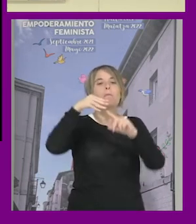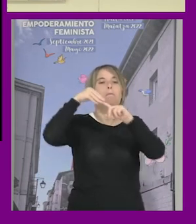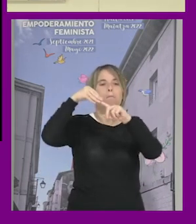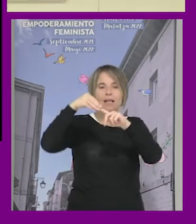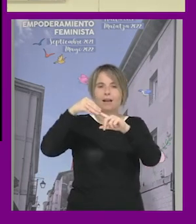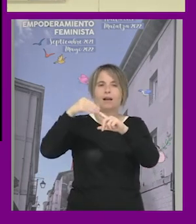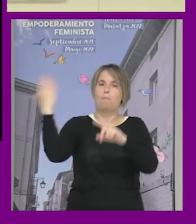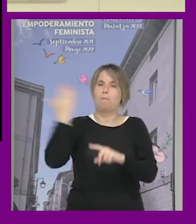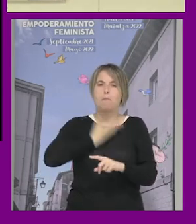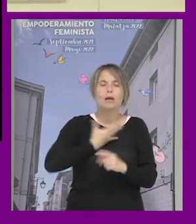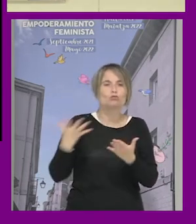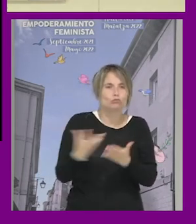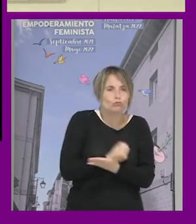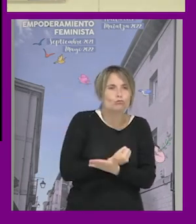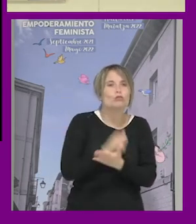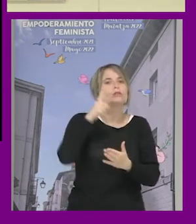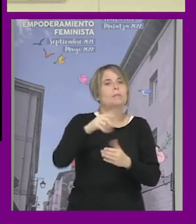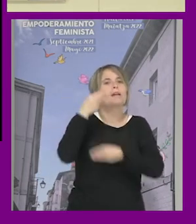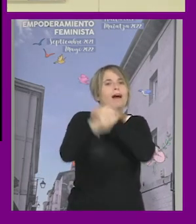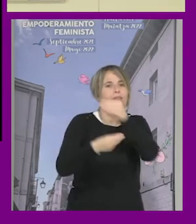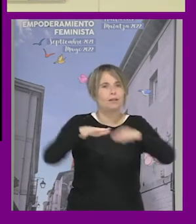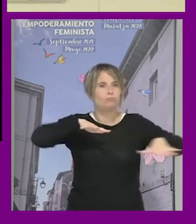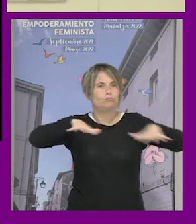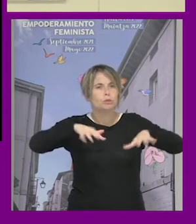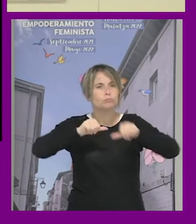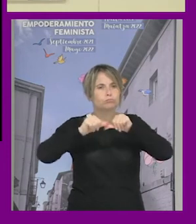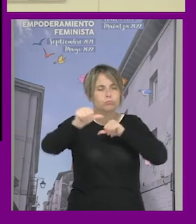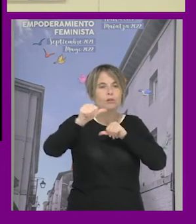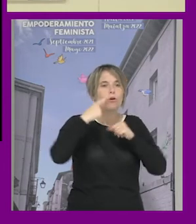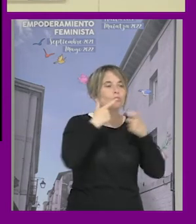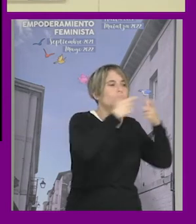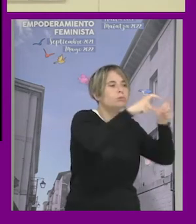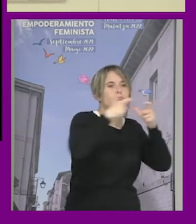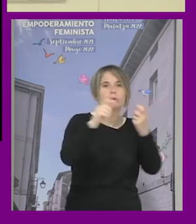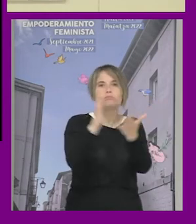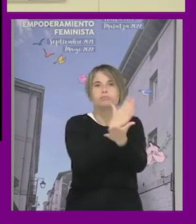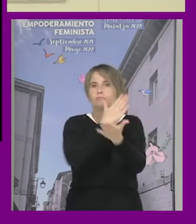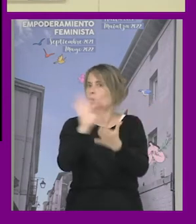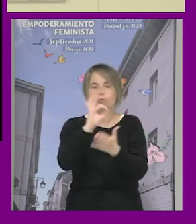y ver también lo que conjuntamente podemos hacer y no cada dimensión por separado